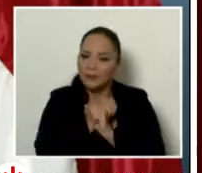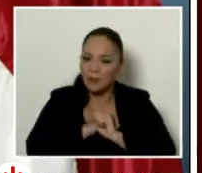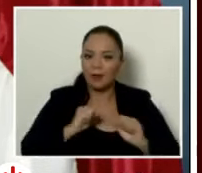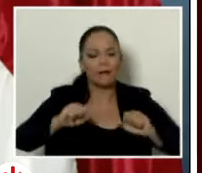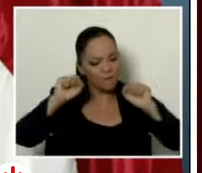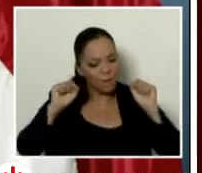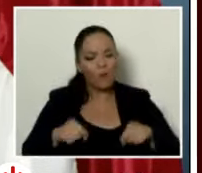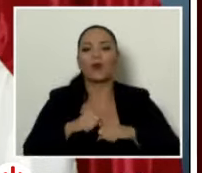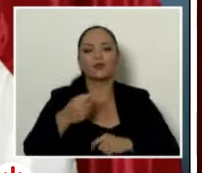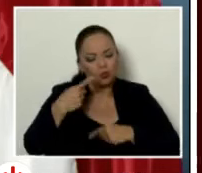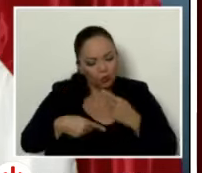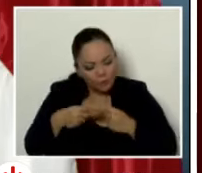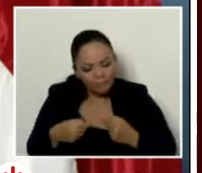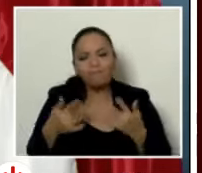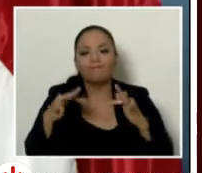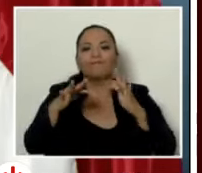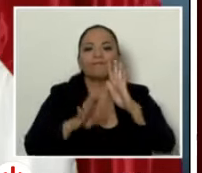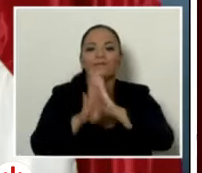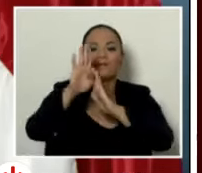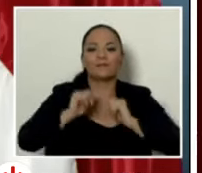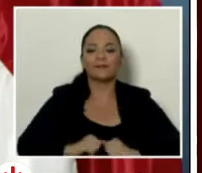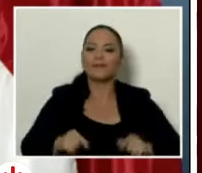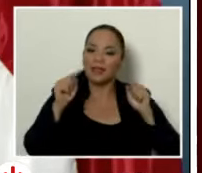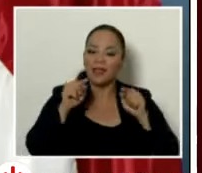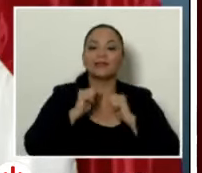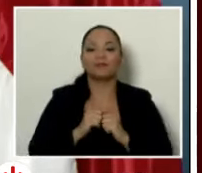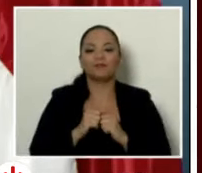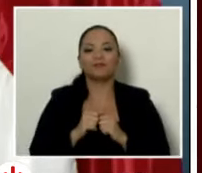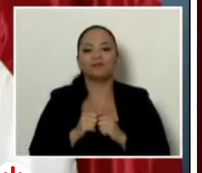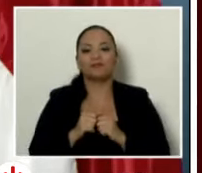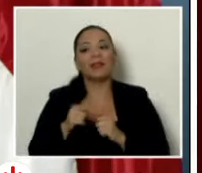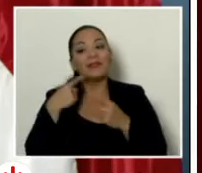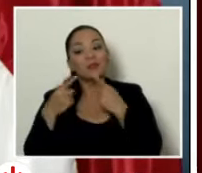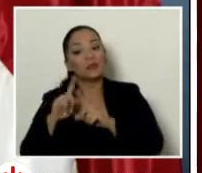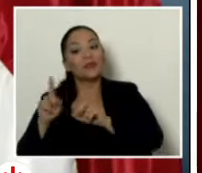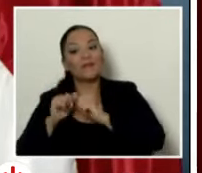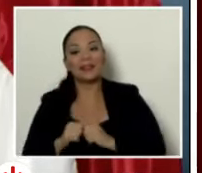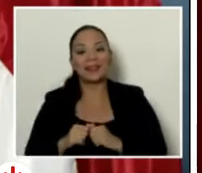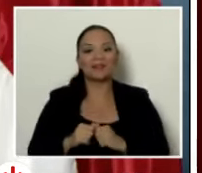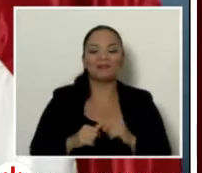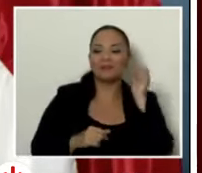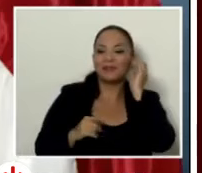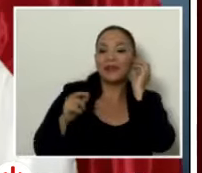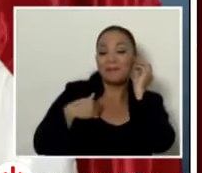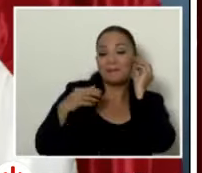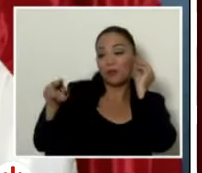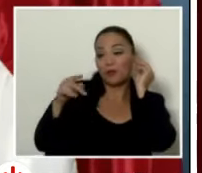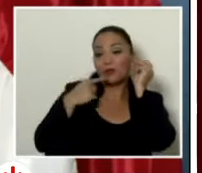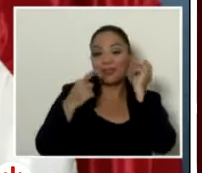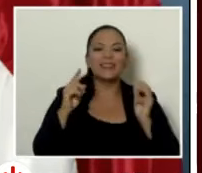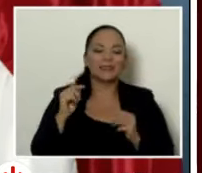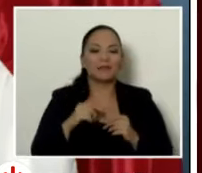y lo vamos a sacar adelante ese va a ser un discurso muy diferente y mis colegas me dicen no es que ahí van a salir